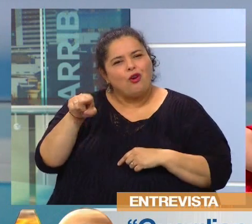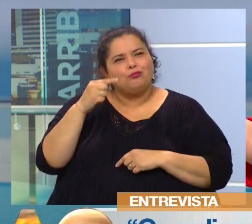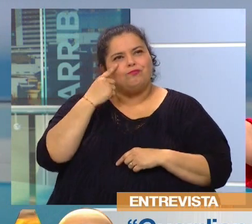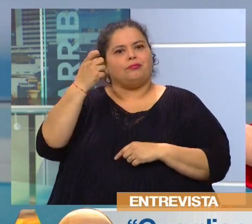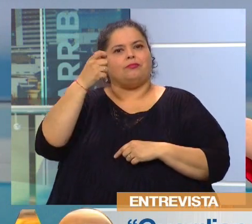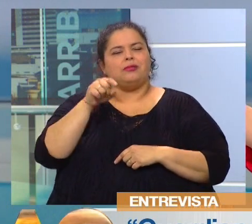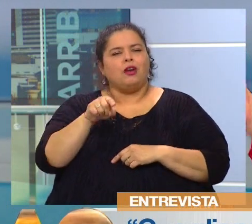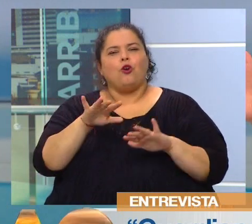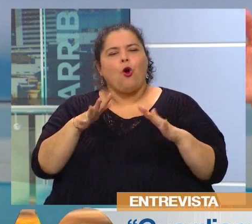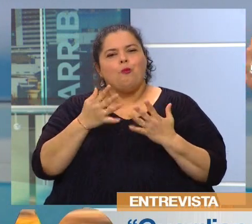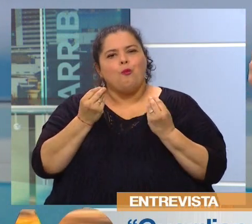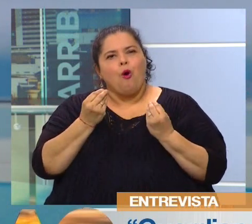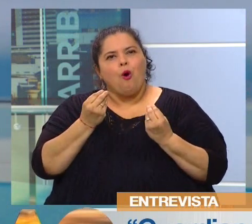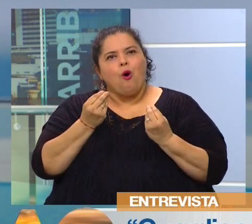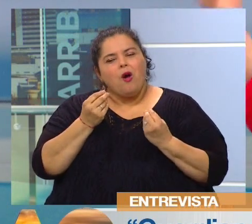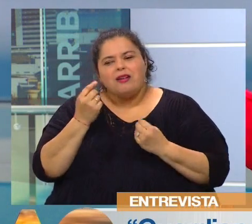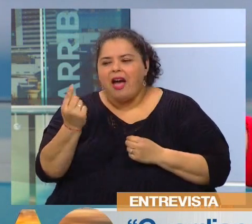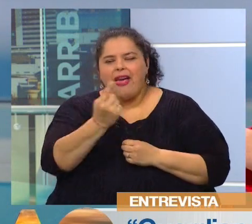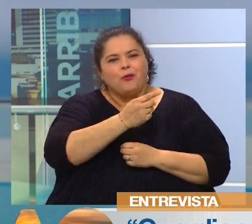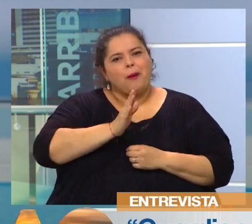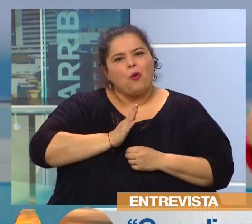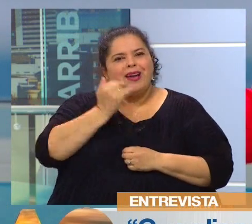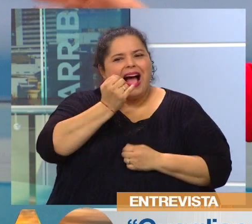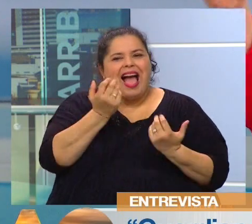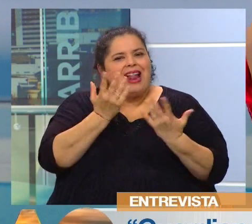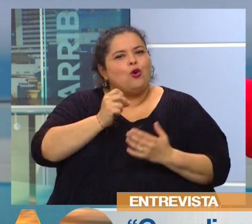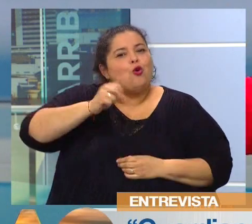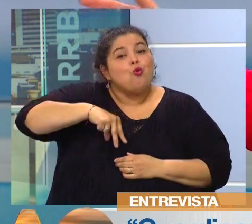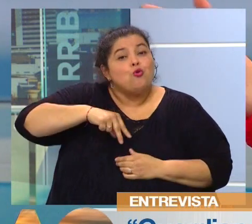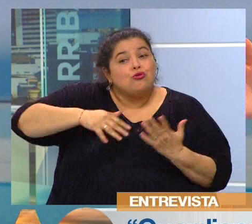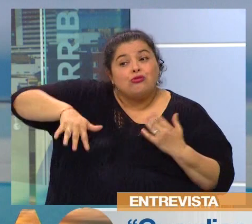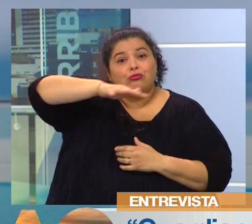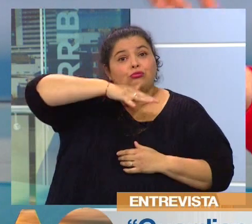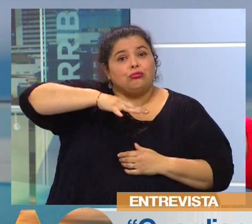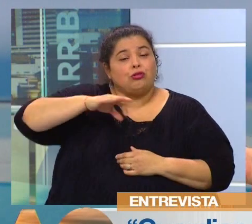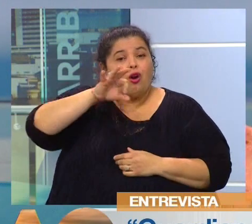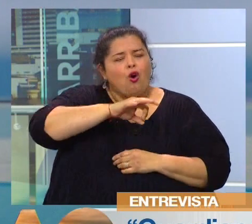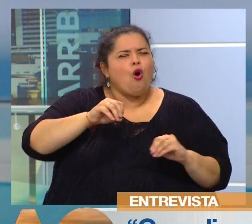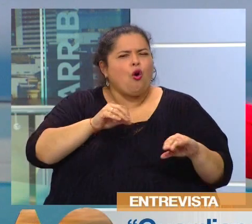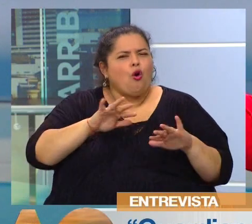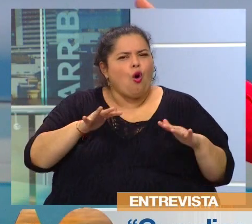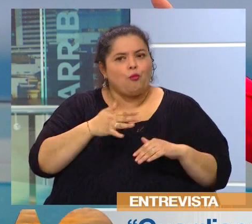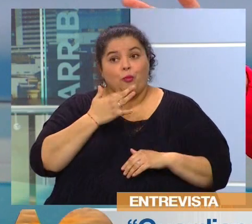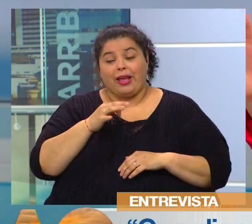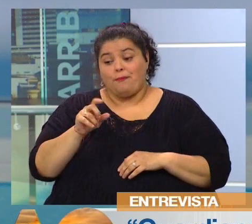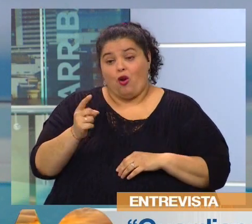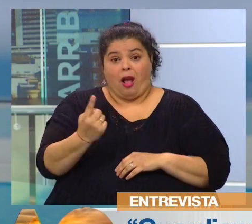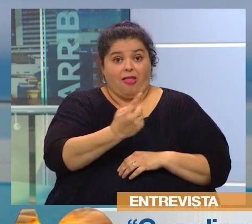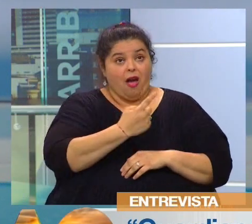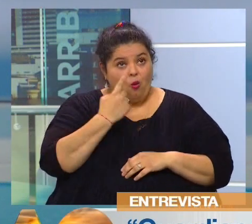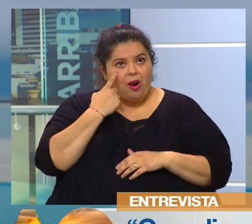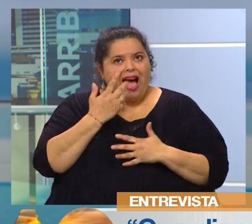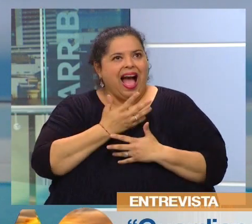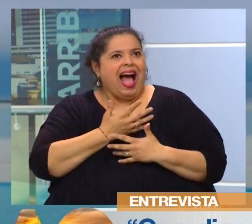que sintieron esas mujeres, en que el llamado estuvo a pesar de que lo dejaran pasar o no quisieran hacerse cargo de él?